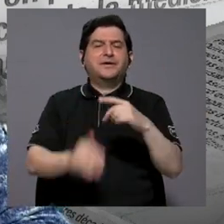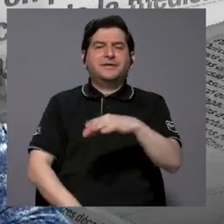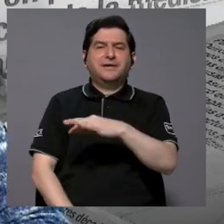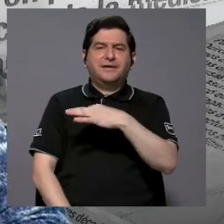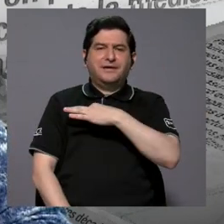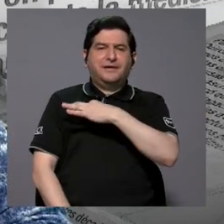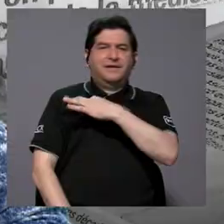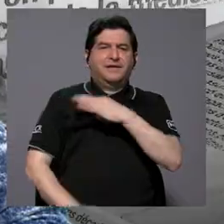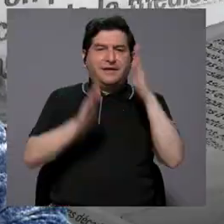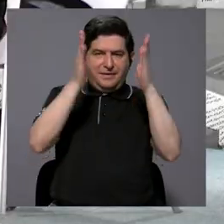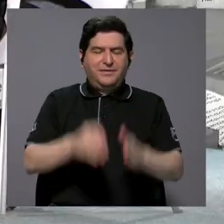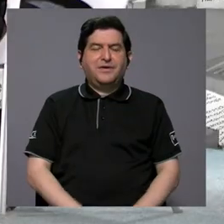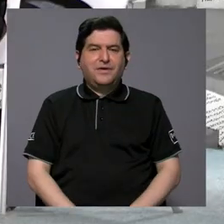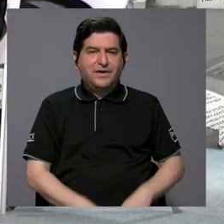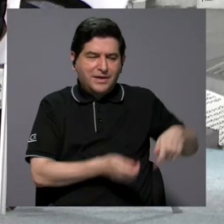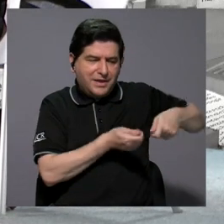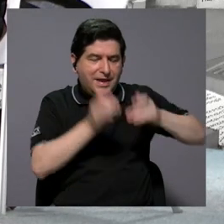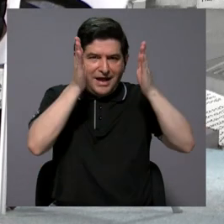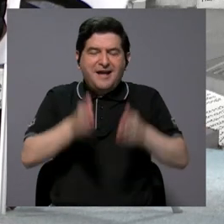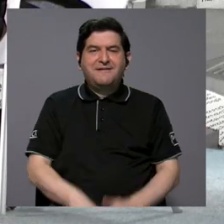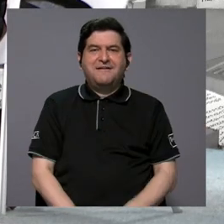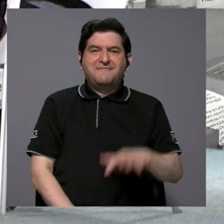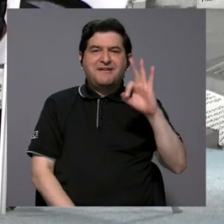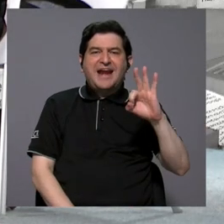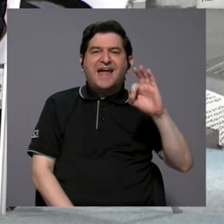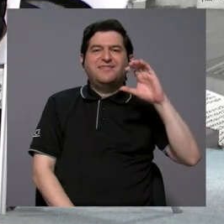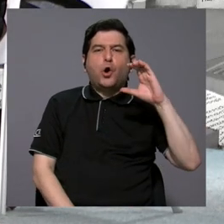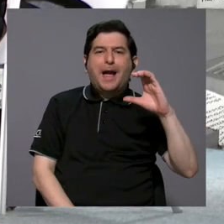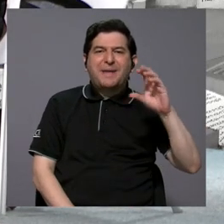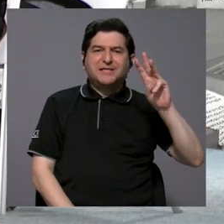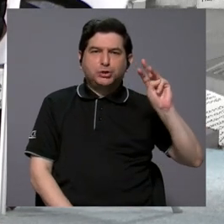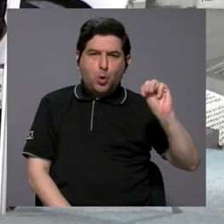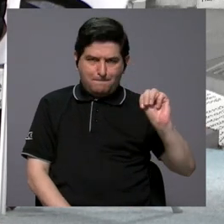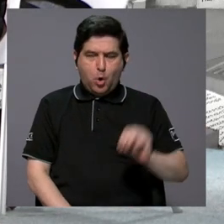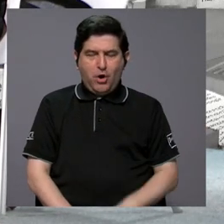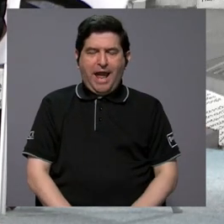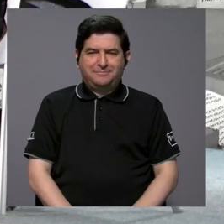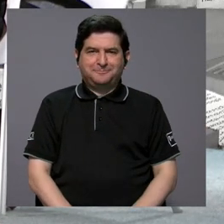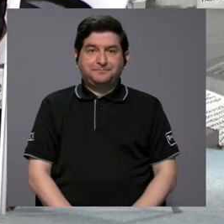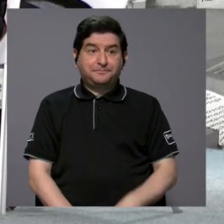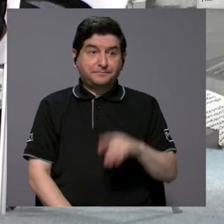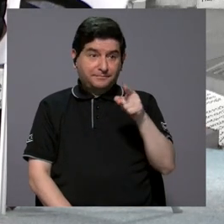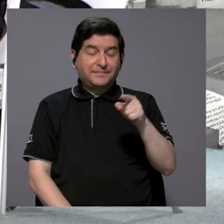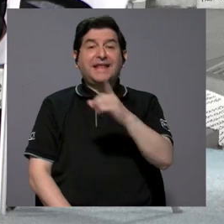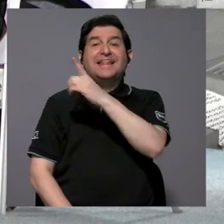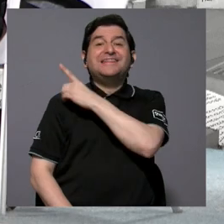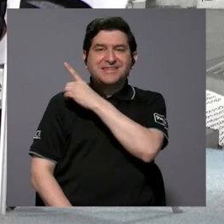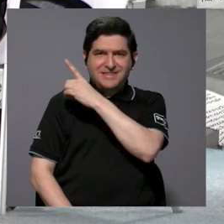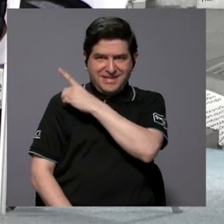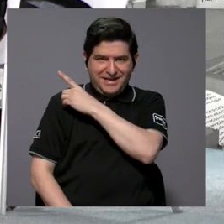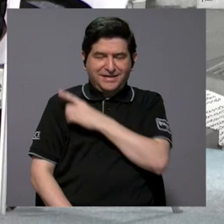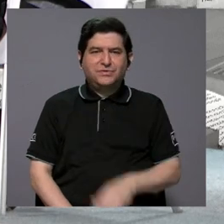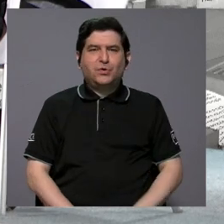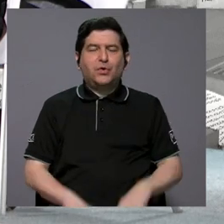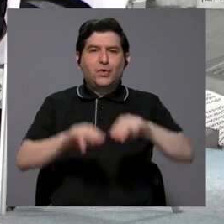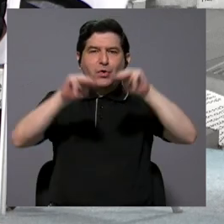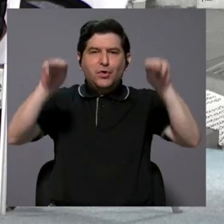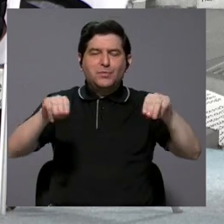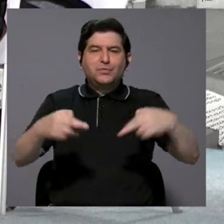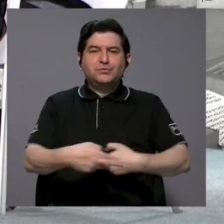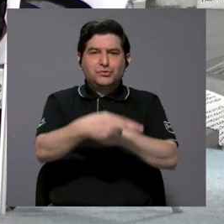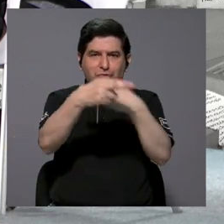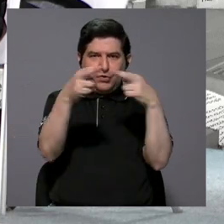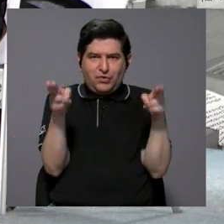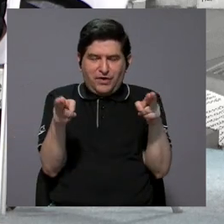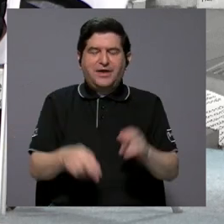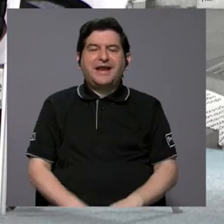invitados, el arqueólogo Fernando Camacho Mora, él es director del Museo Regional